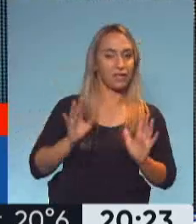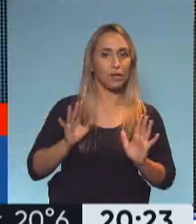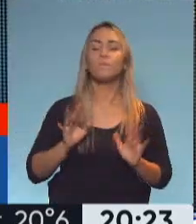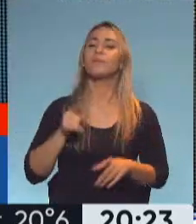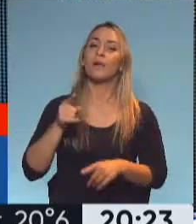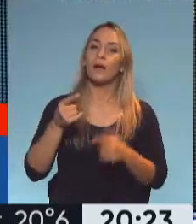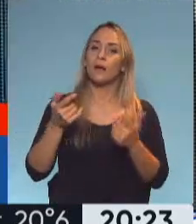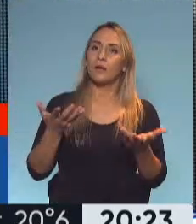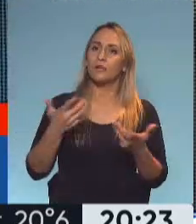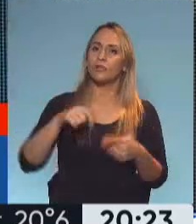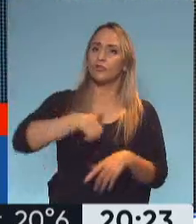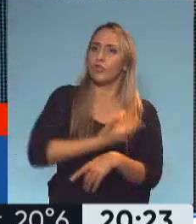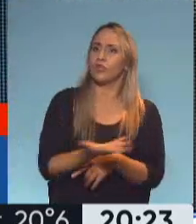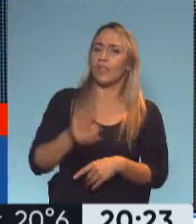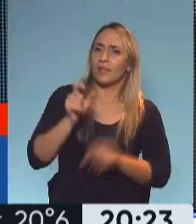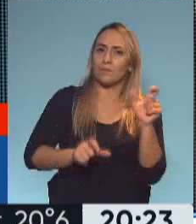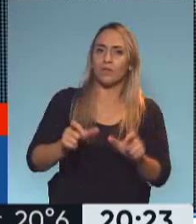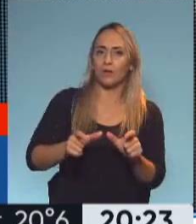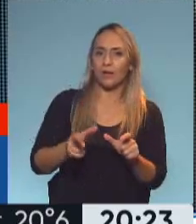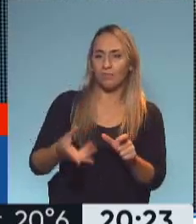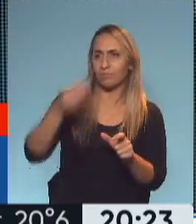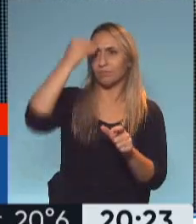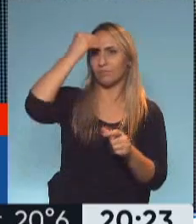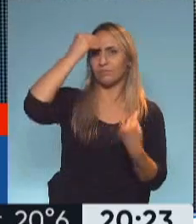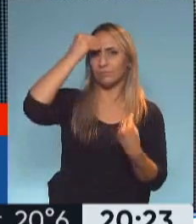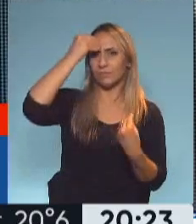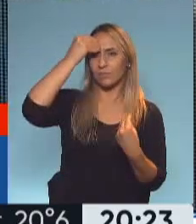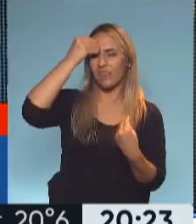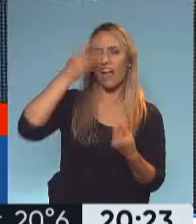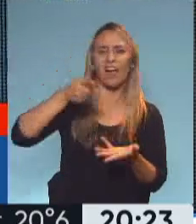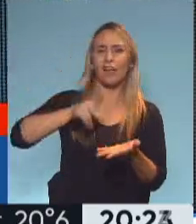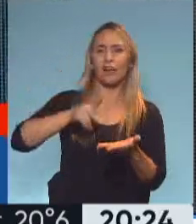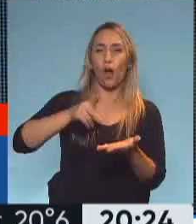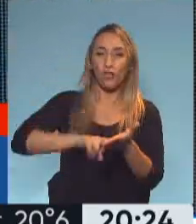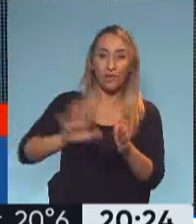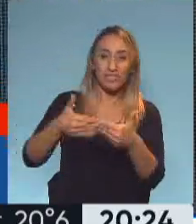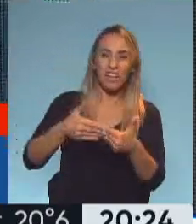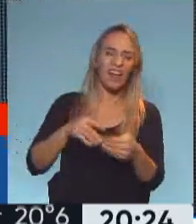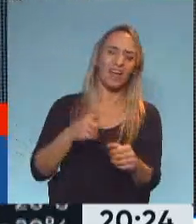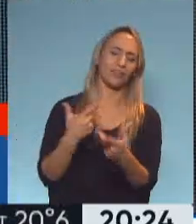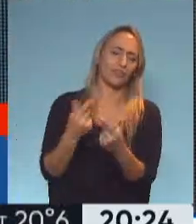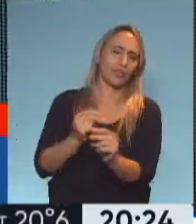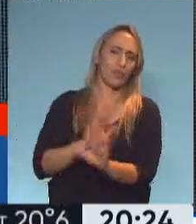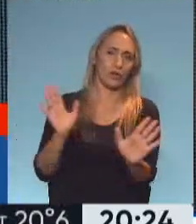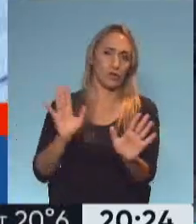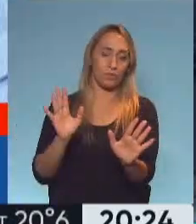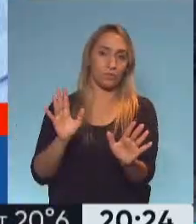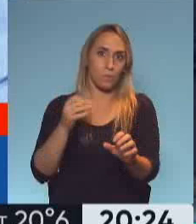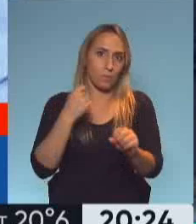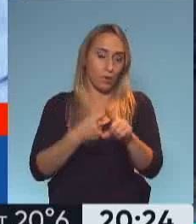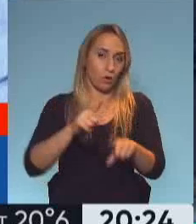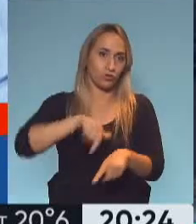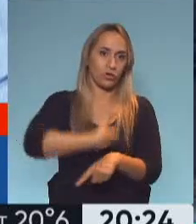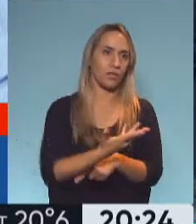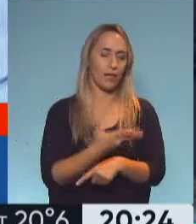incorpora la sociedad es la imposibilidad de volver a cerrar. Desde lo social y desde lo económico. En toda